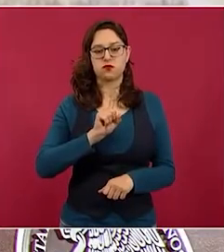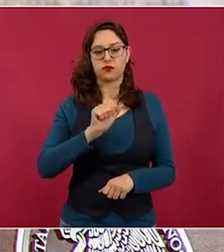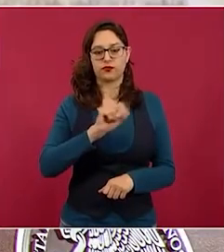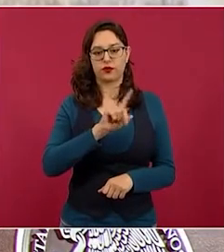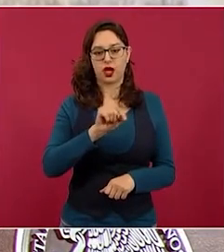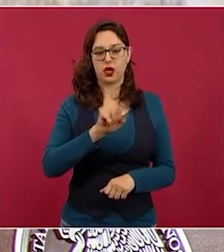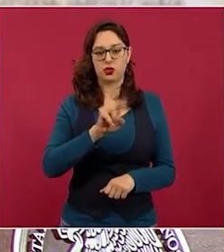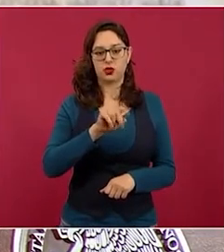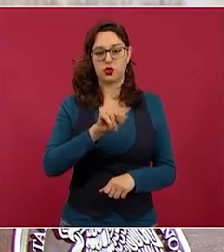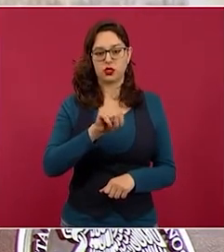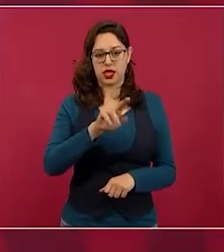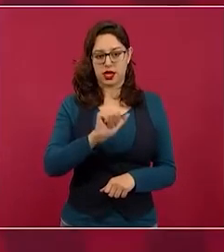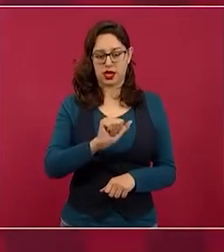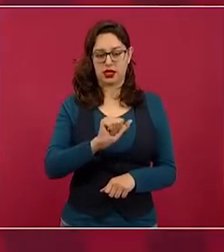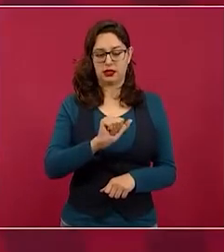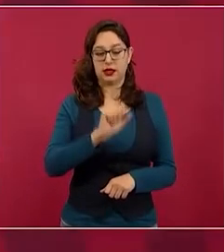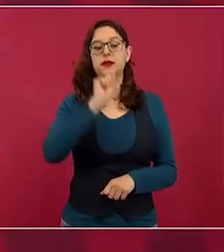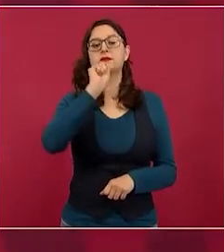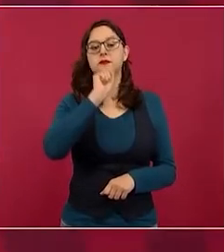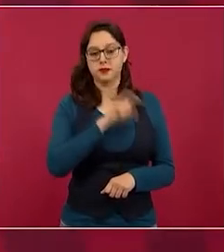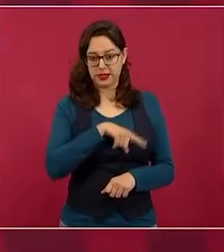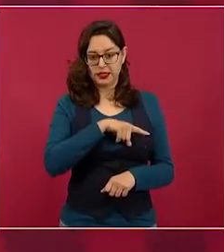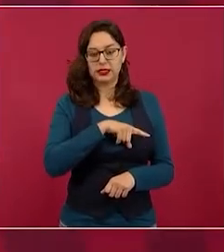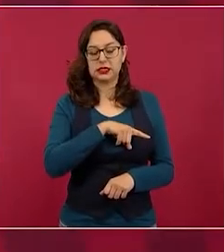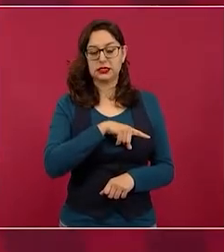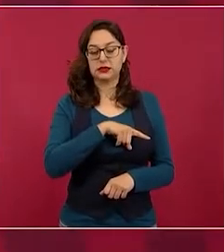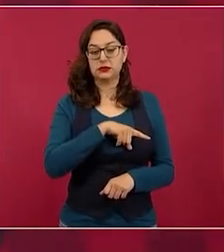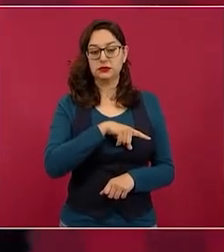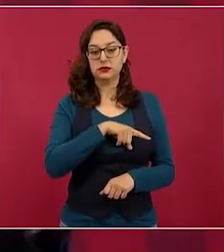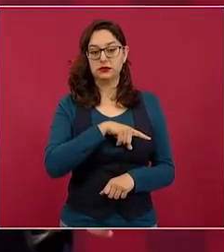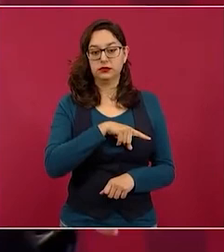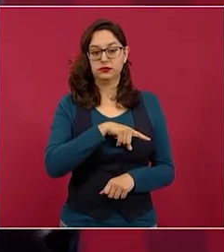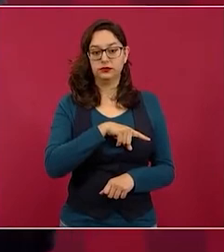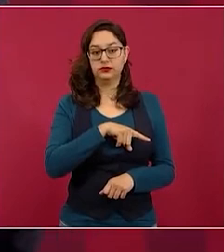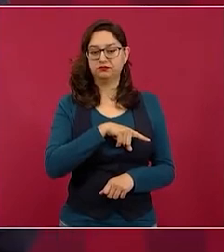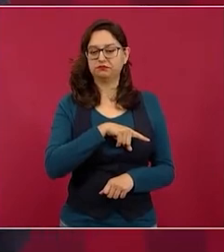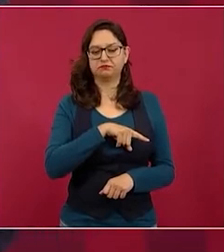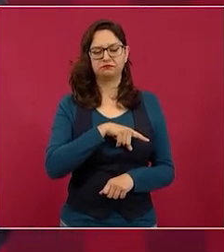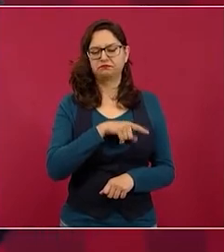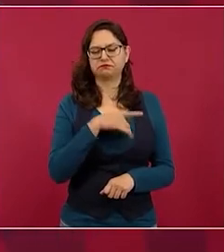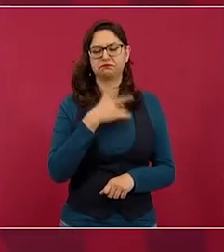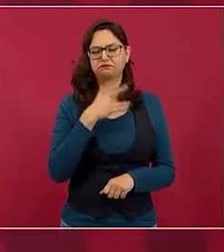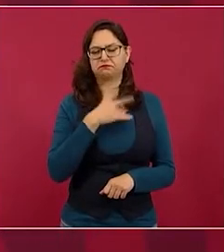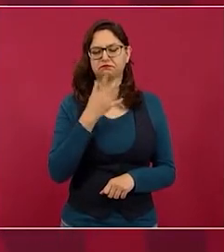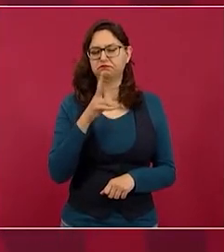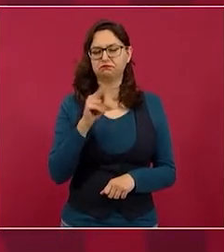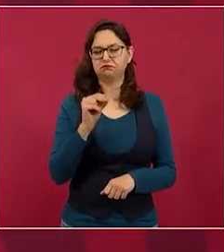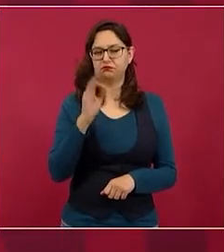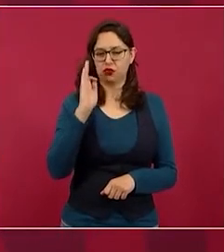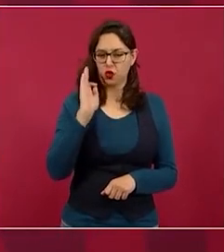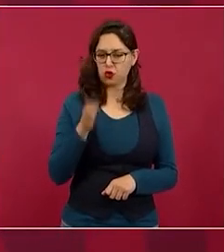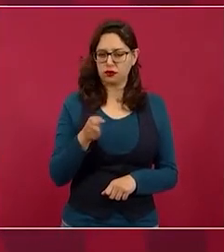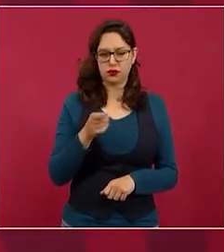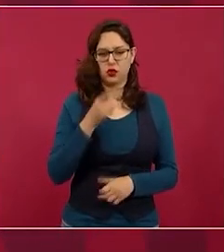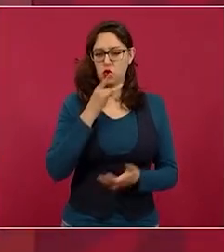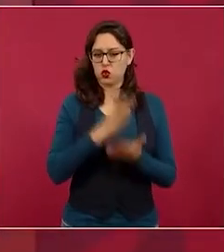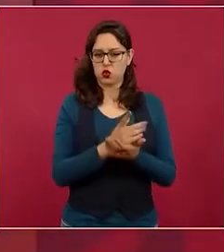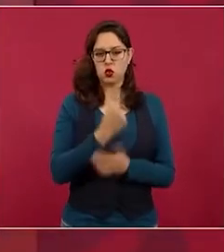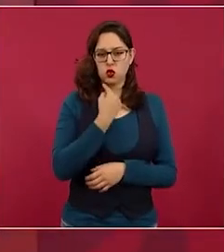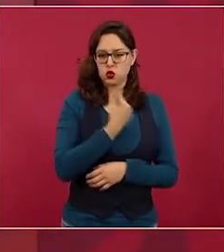Azucena también le ofrecieron, pero no aceptó o no la dejaron y siguió ahí en